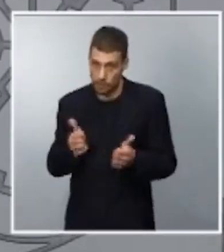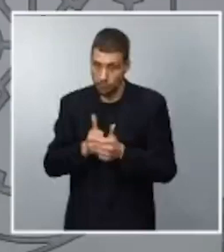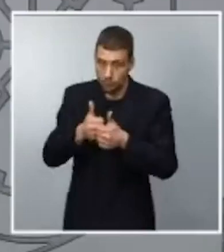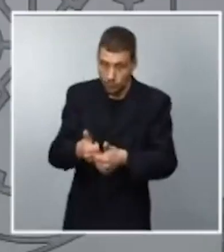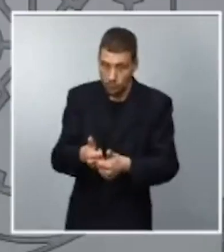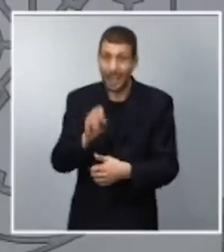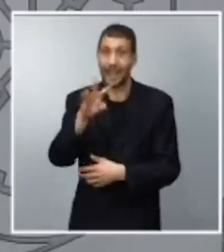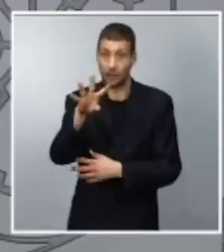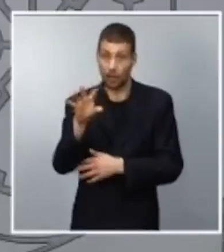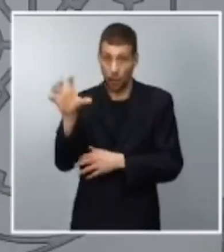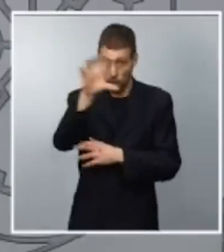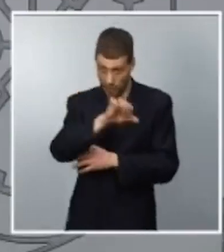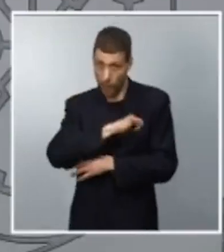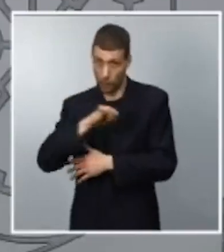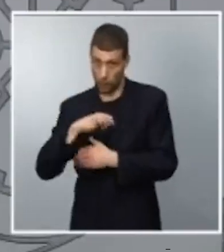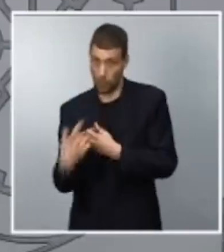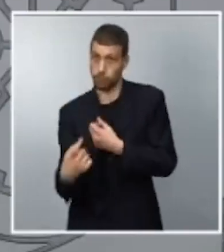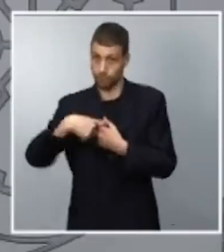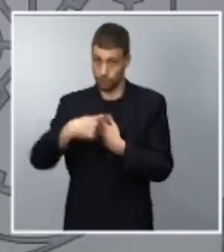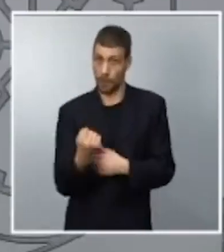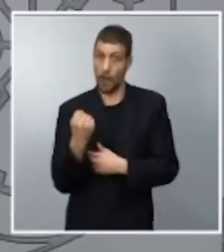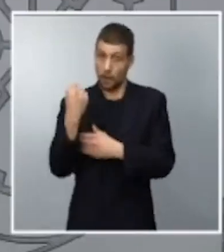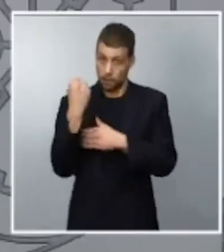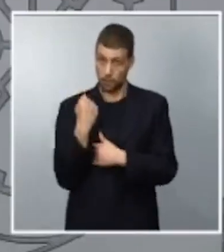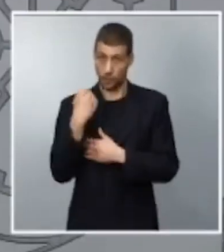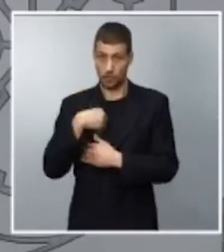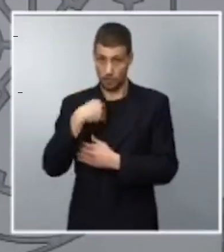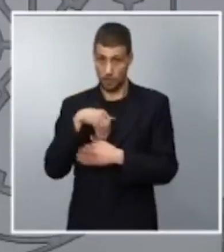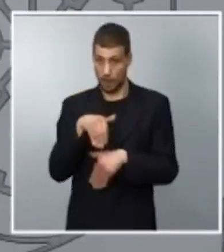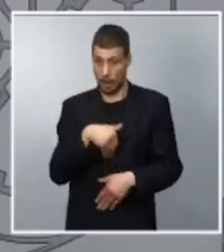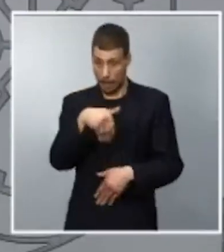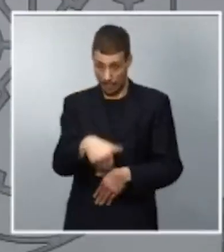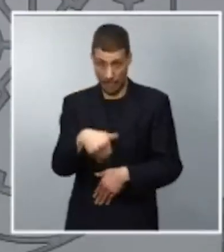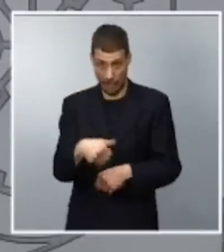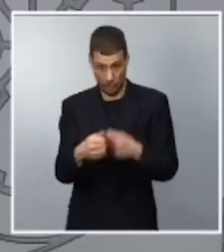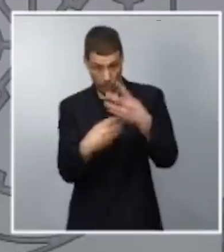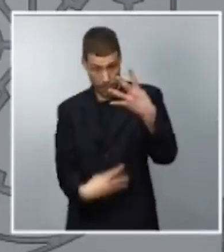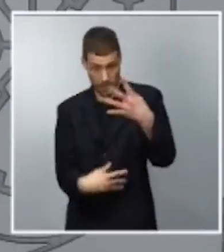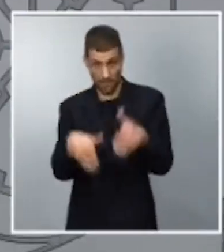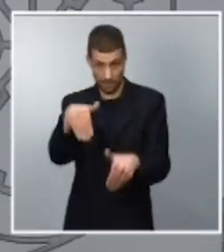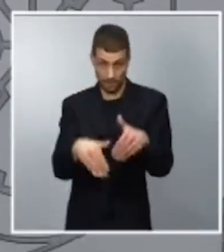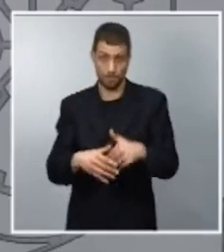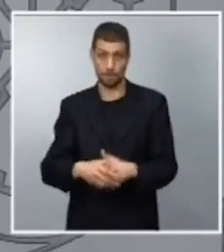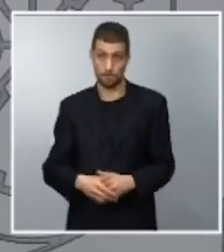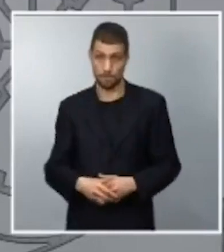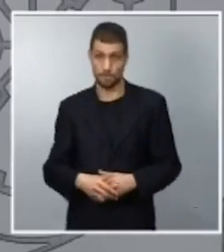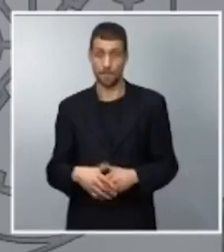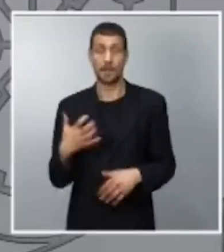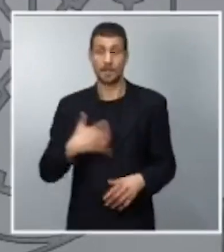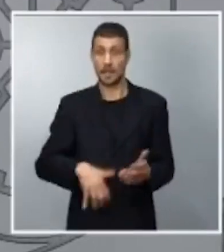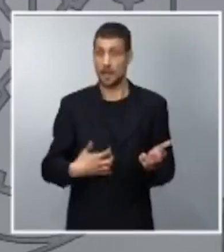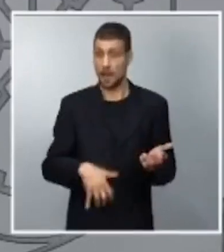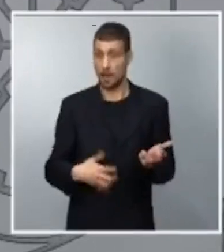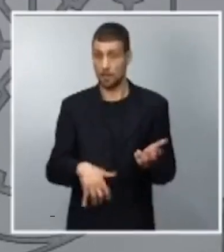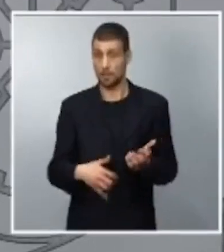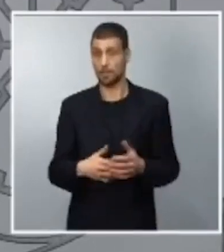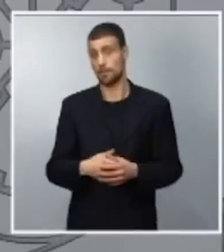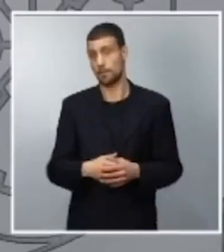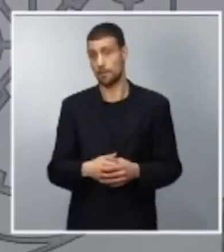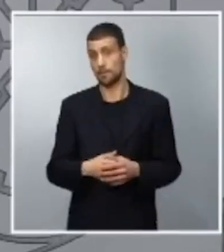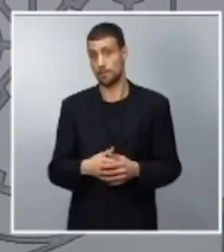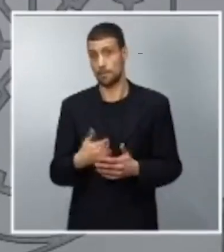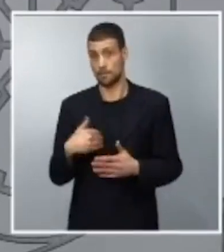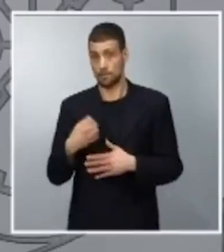que han apoyado estas candidaturas. En el caso de Sevilla, sido respaldadas su